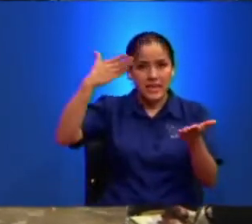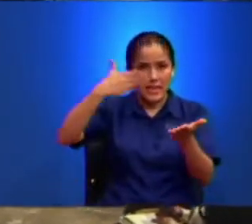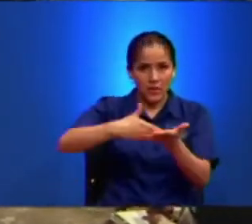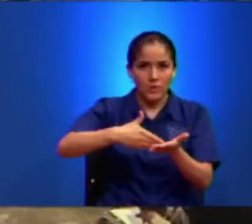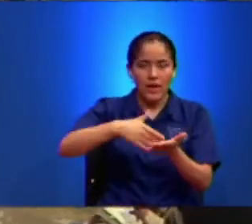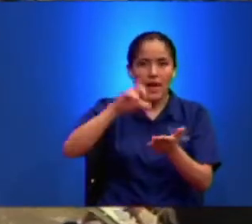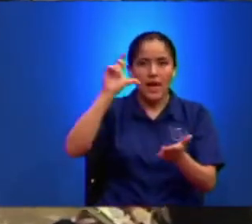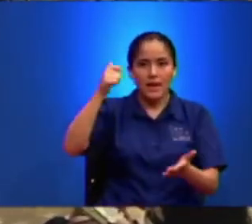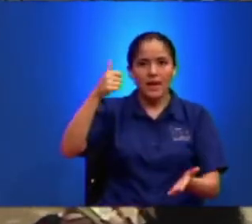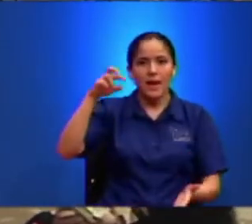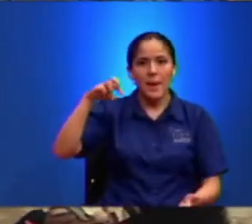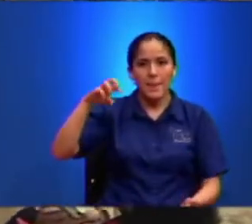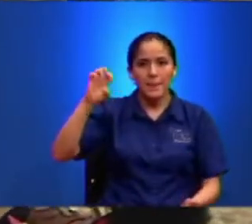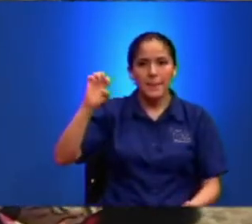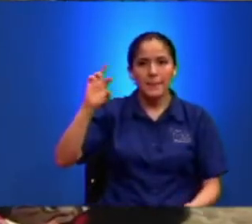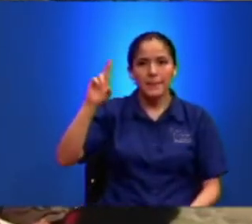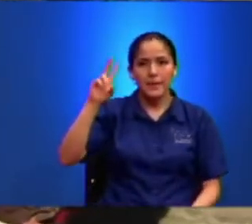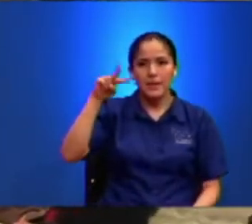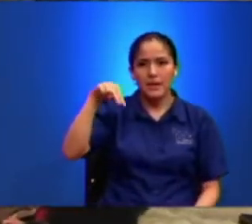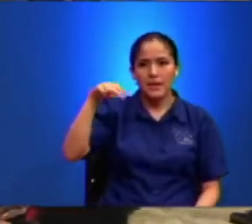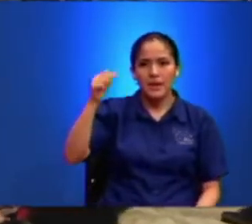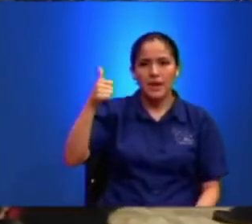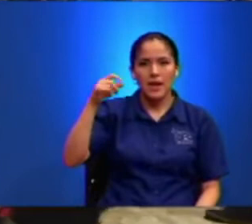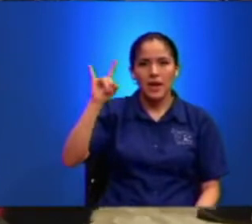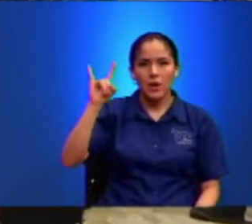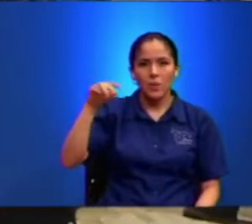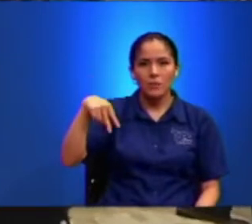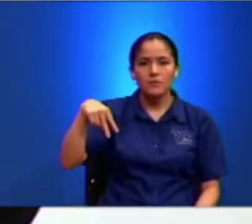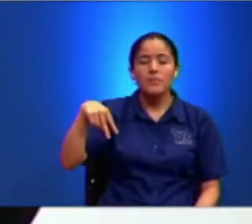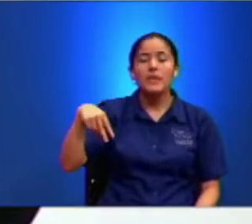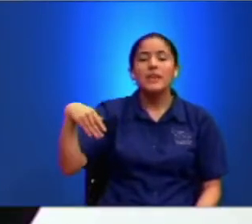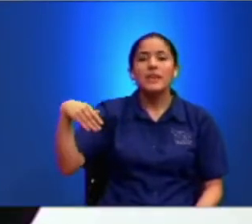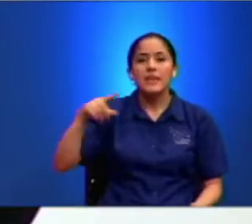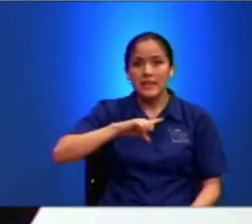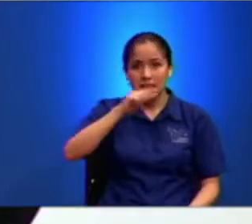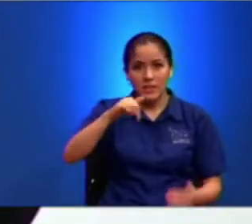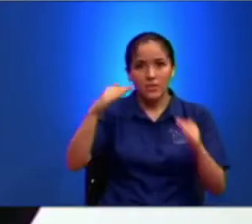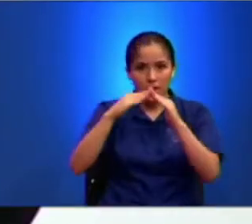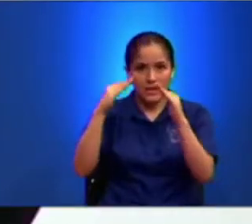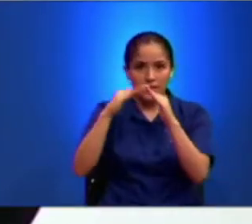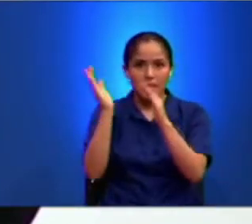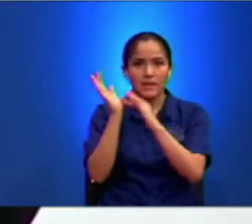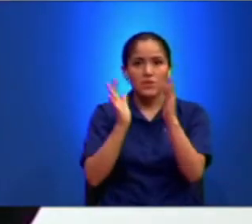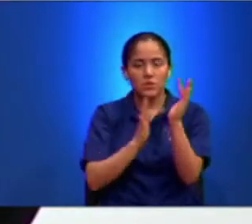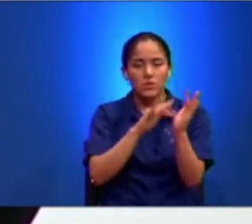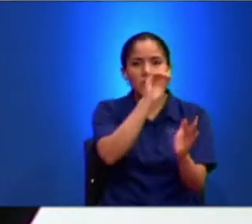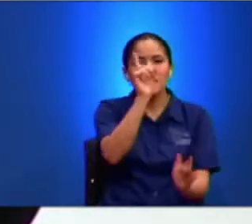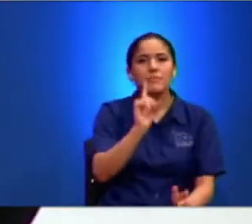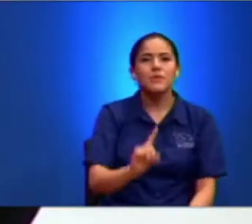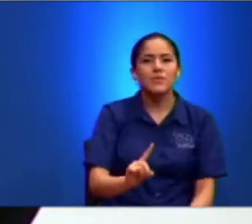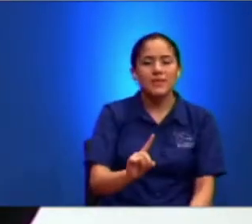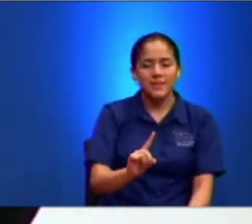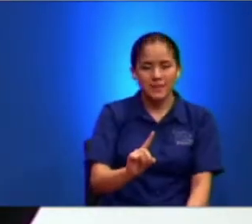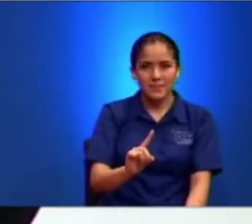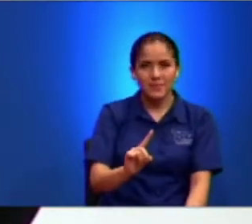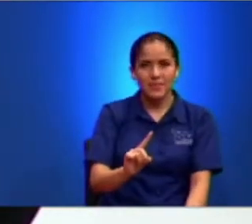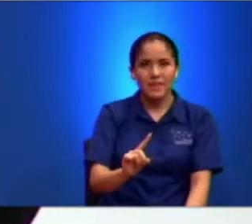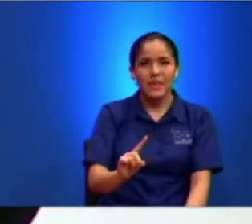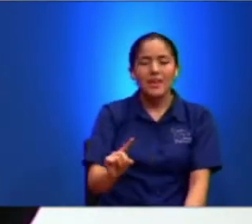Y Estando Ya En La Casa Jesús Les Preguntaba Que Discutían Por El Camino